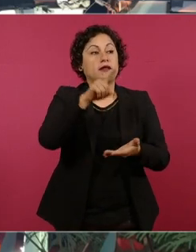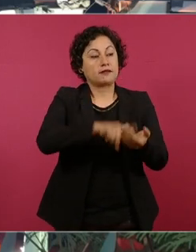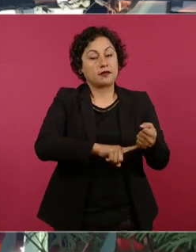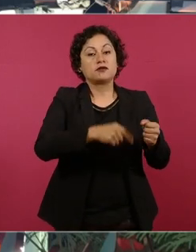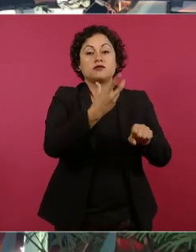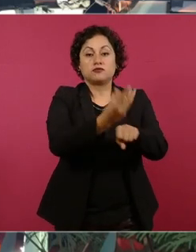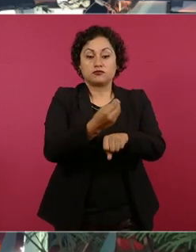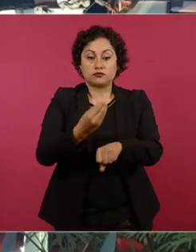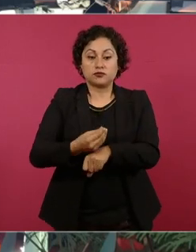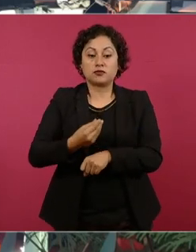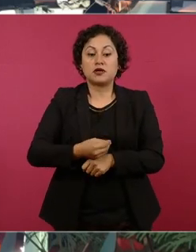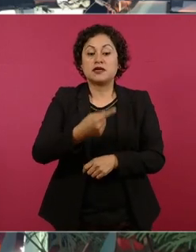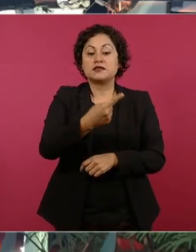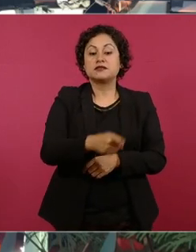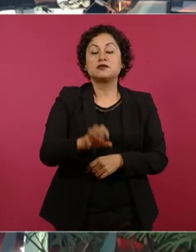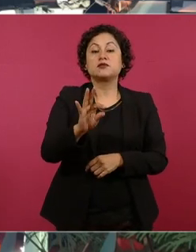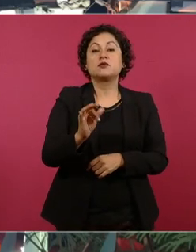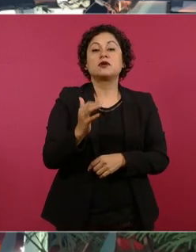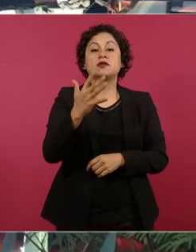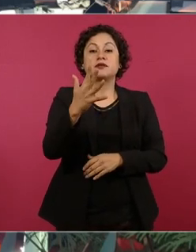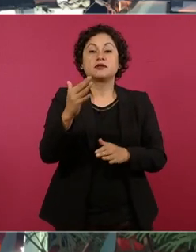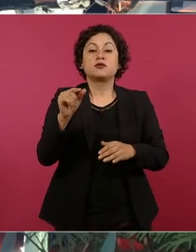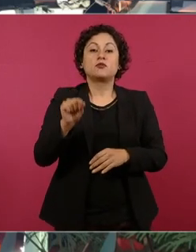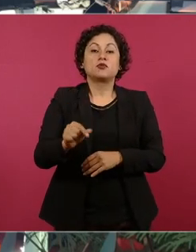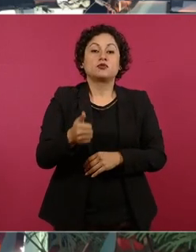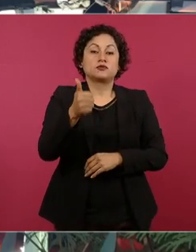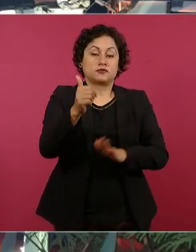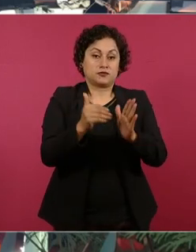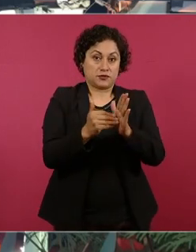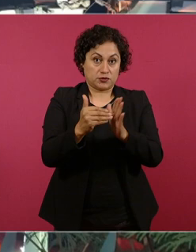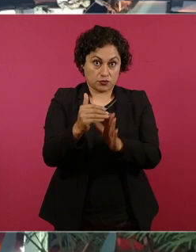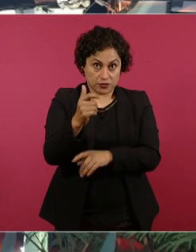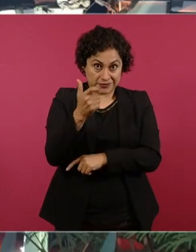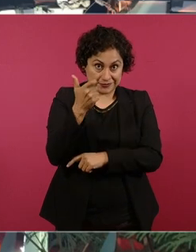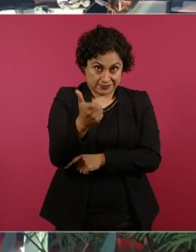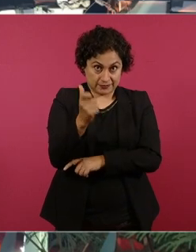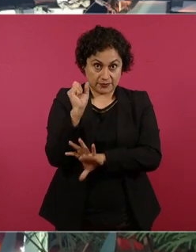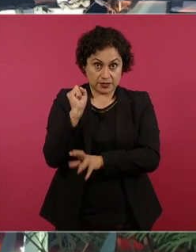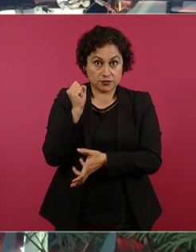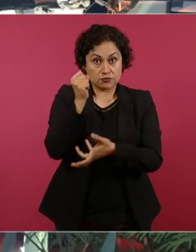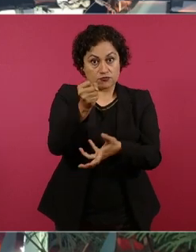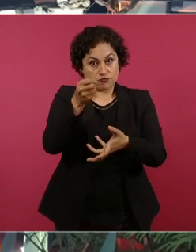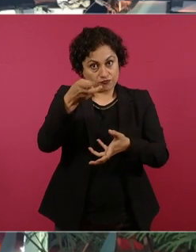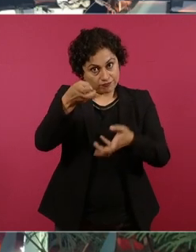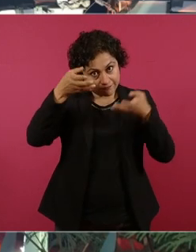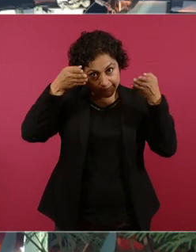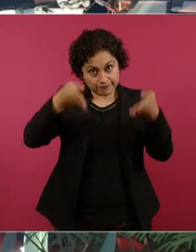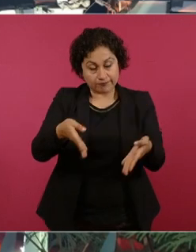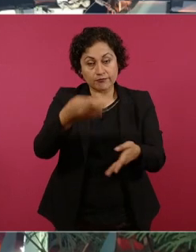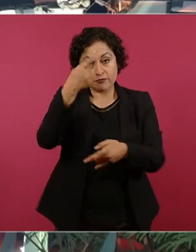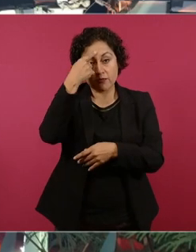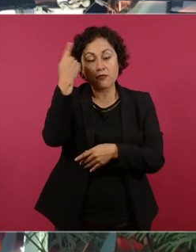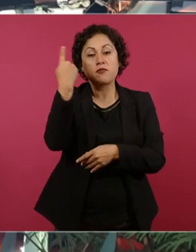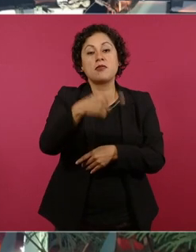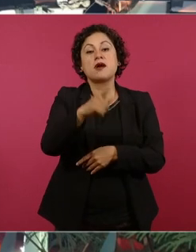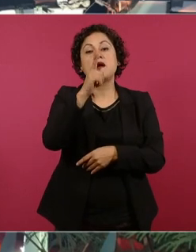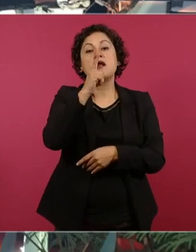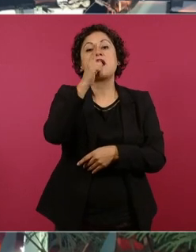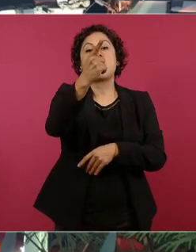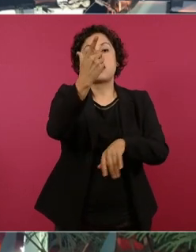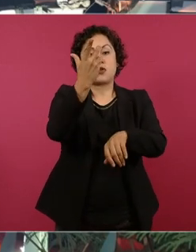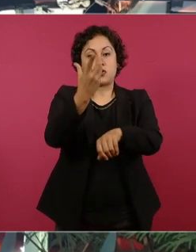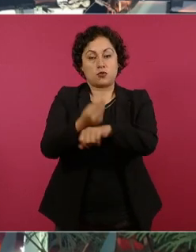145.6 millones de pesos para esta estrategia de restablecer la energía